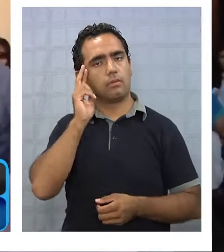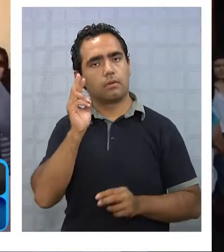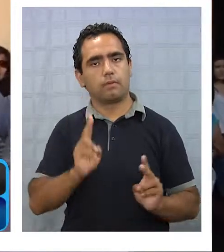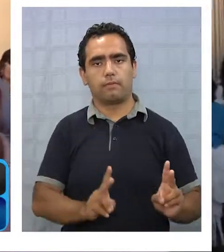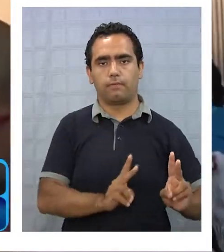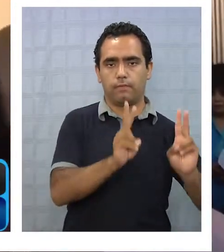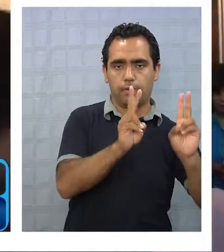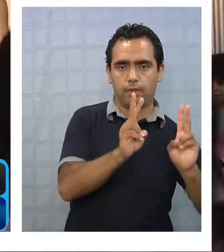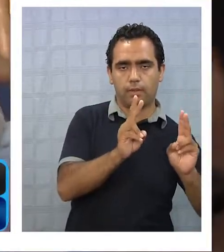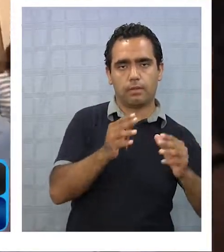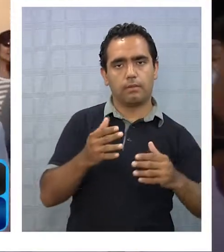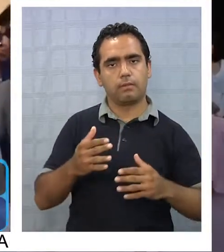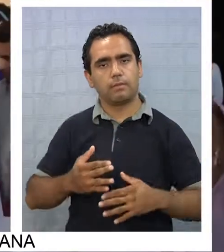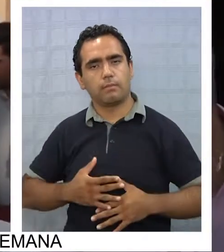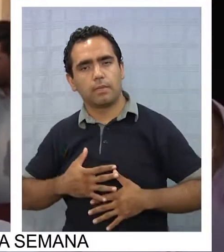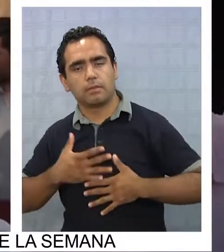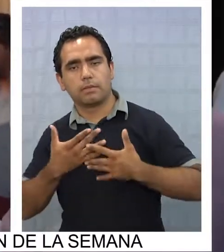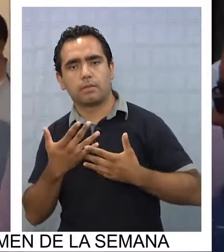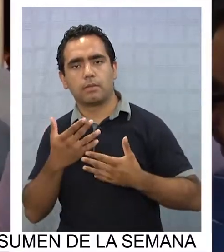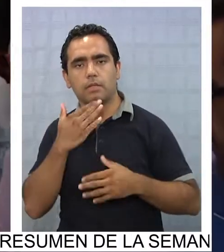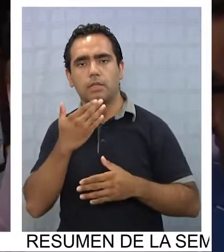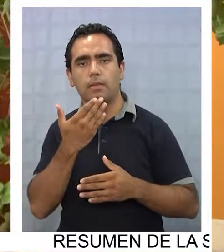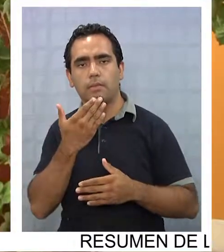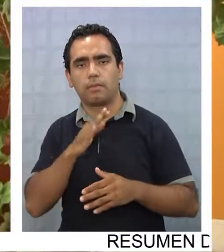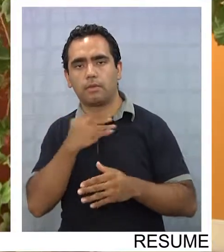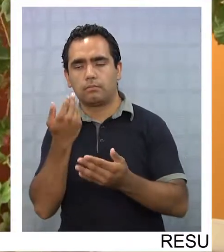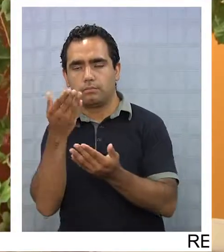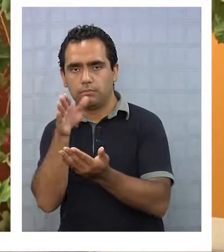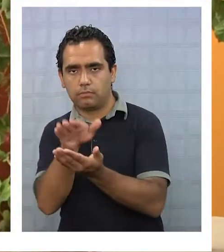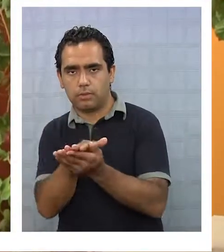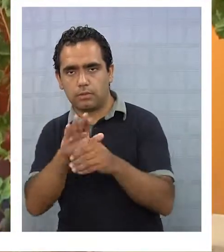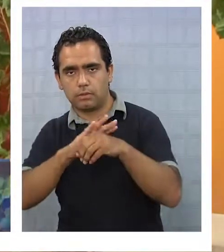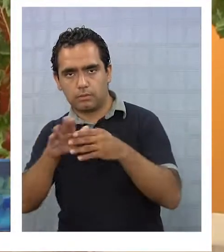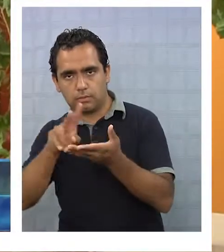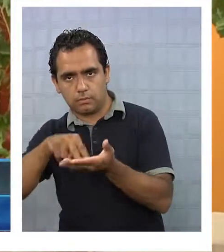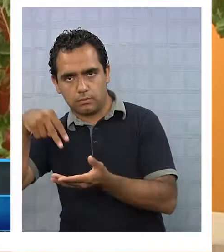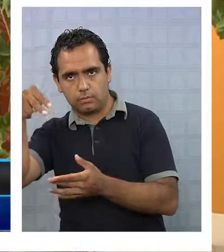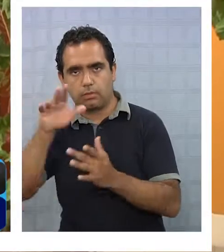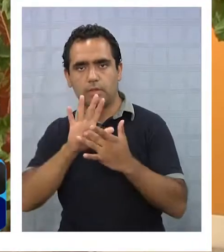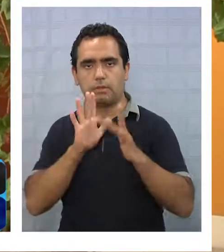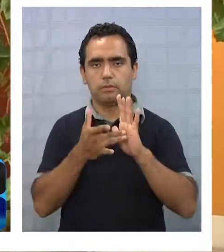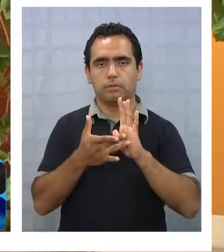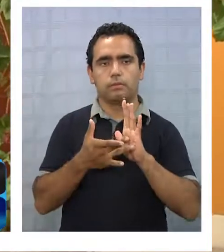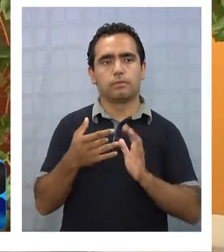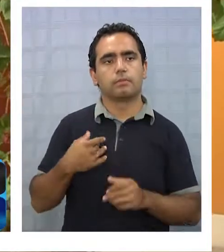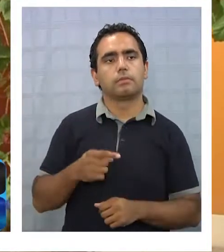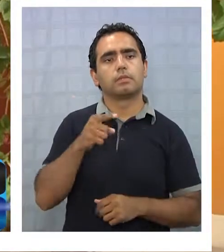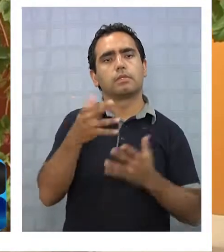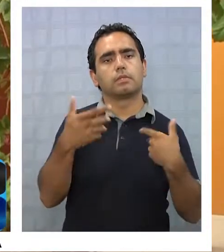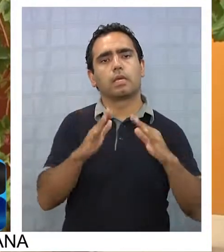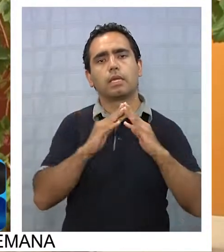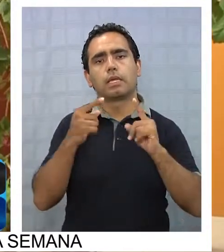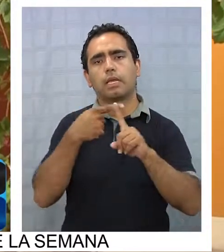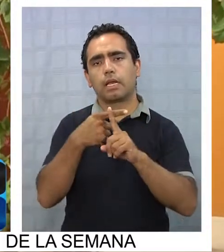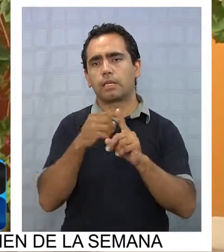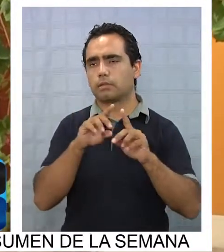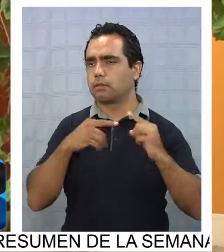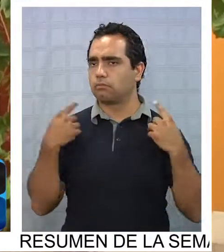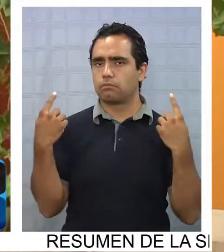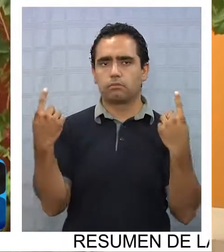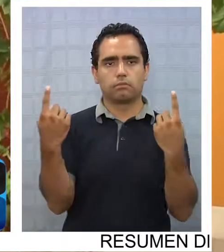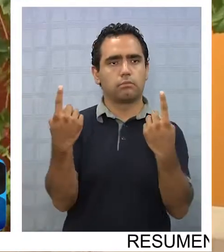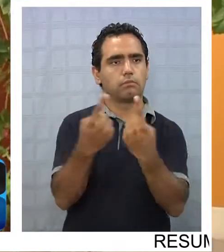vida, pasión y resurrección de Jesús. Todas las parroquias ya hemos estado trabajando en la organización de estos días